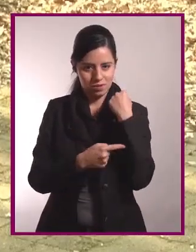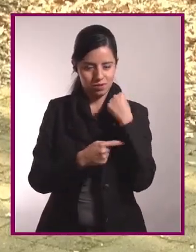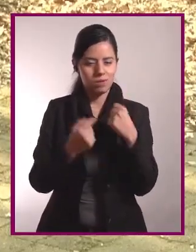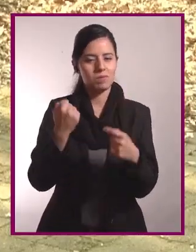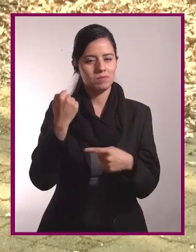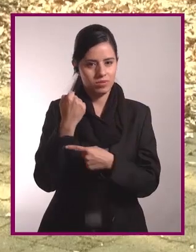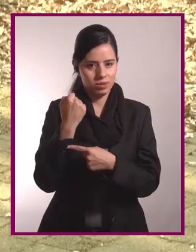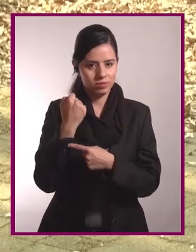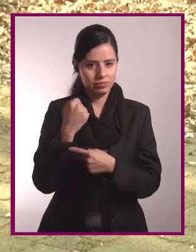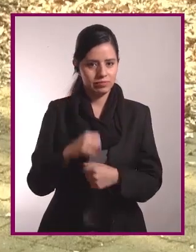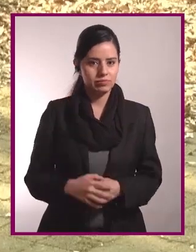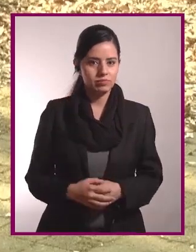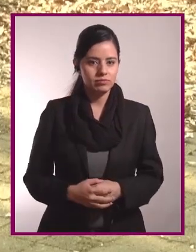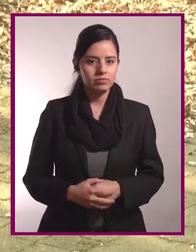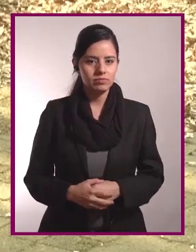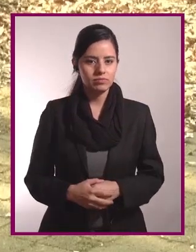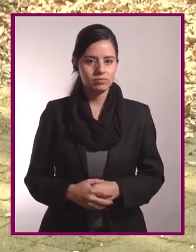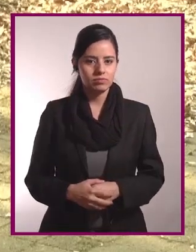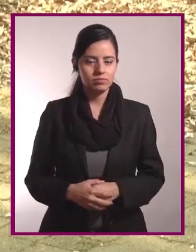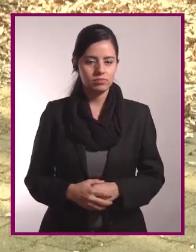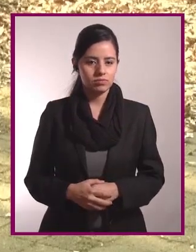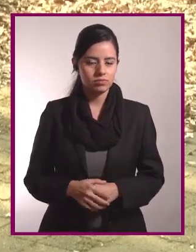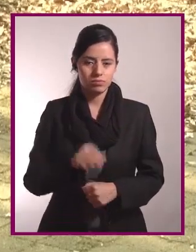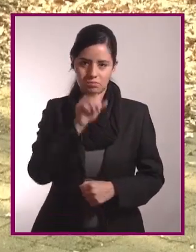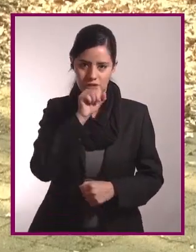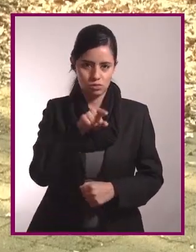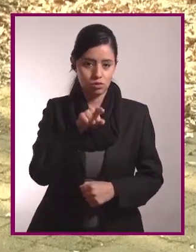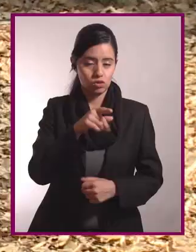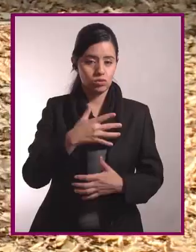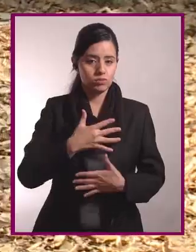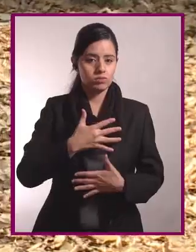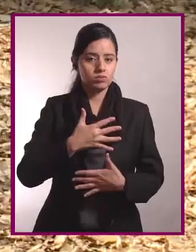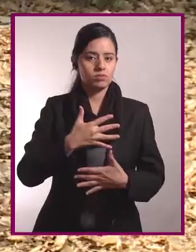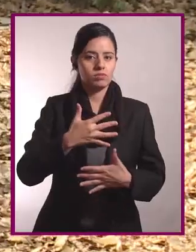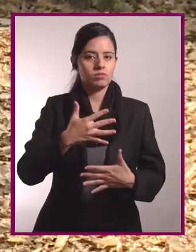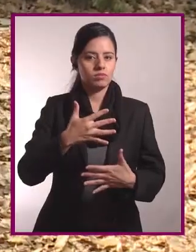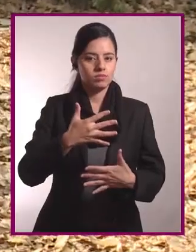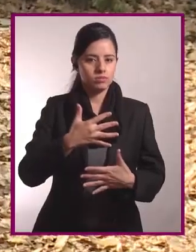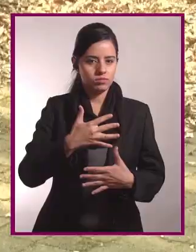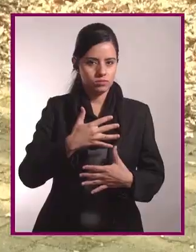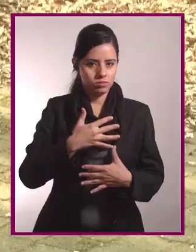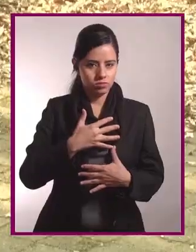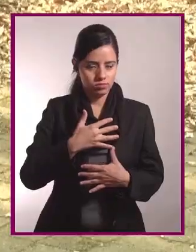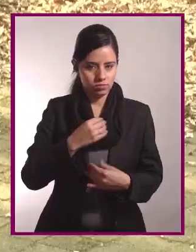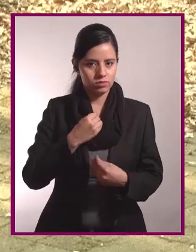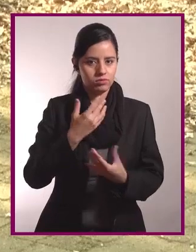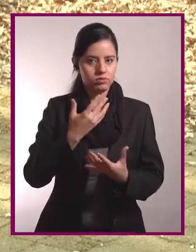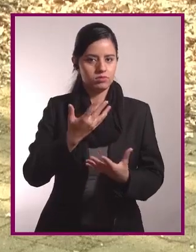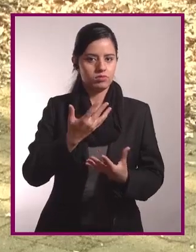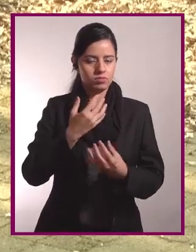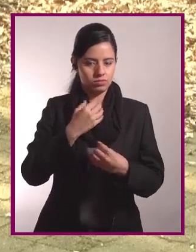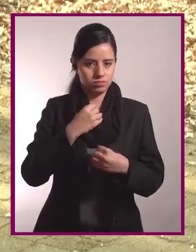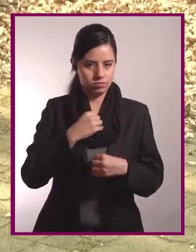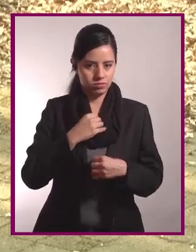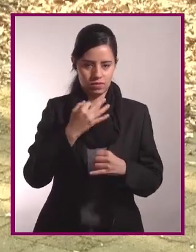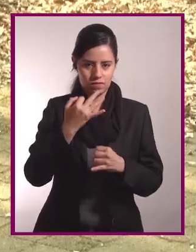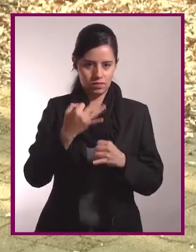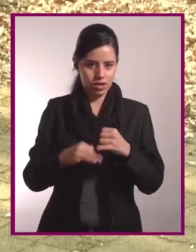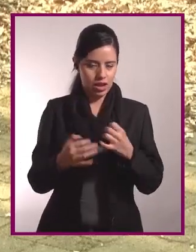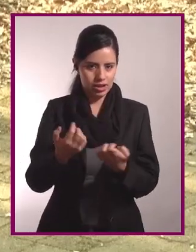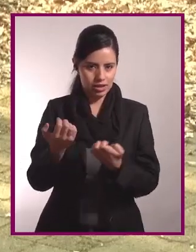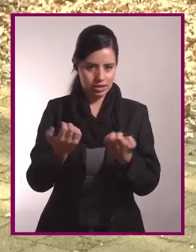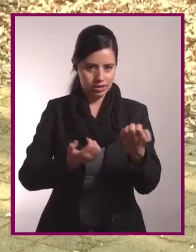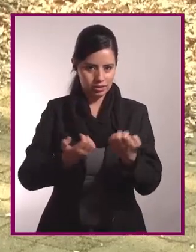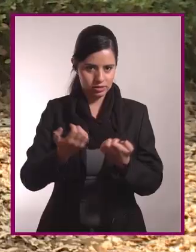recargo inhalo exhalo y el último ejercicio levanto los